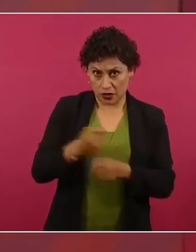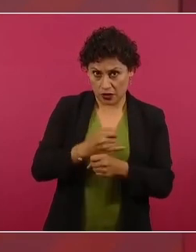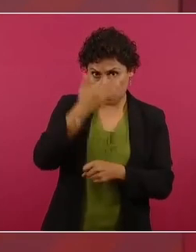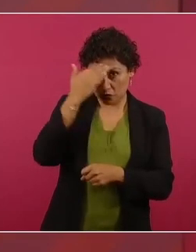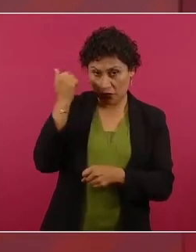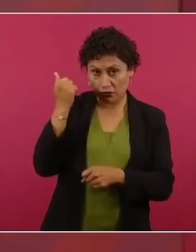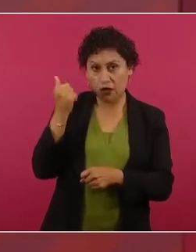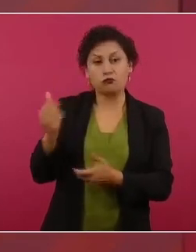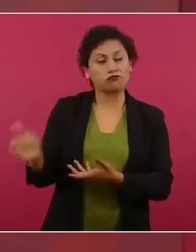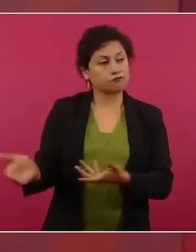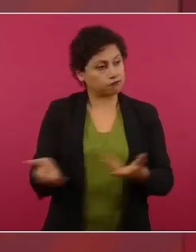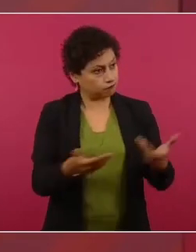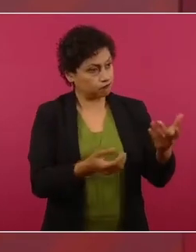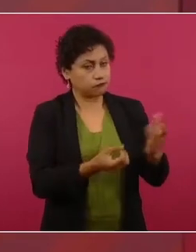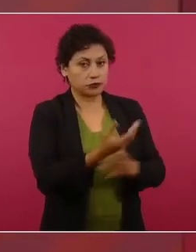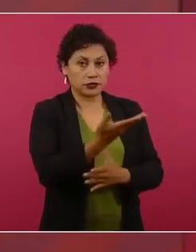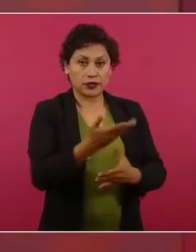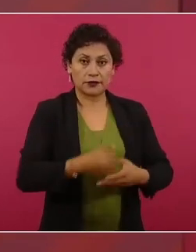sale,